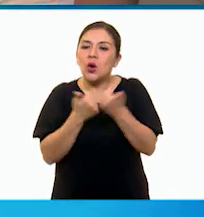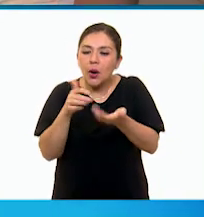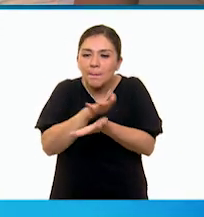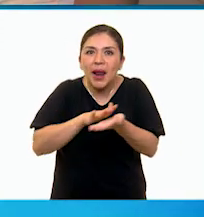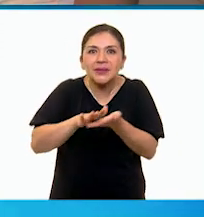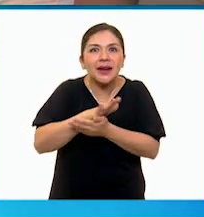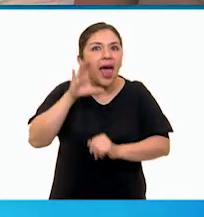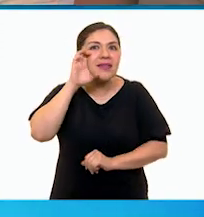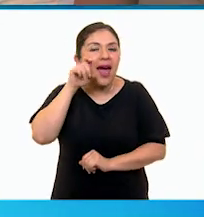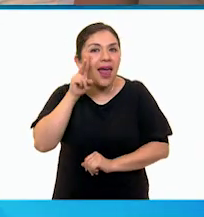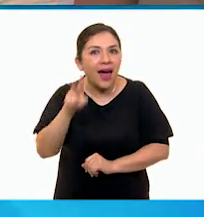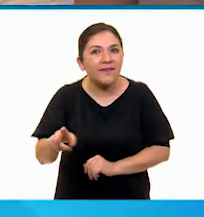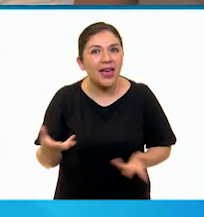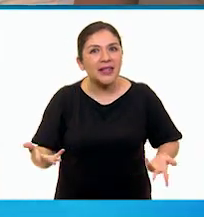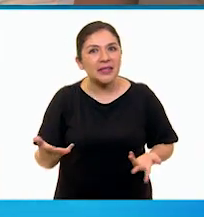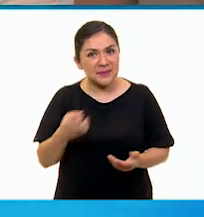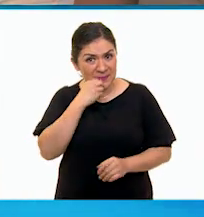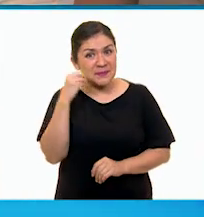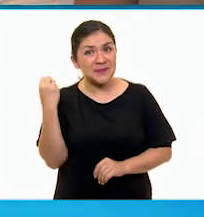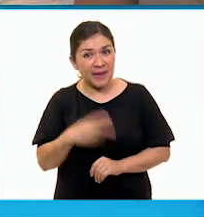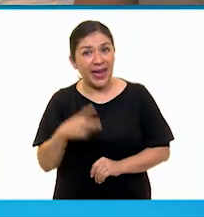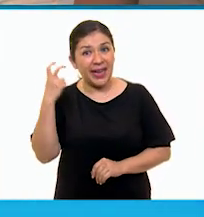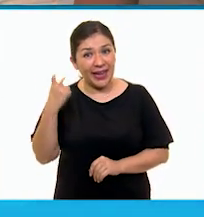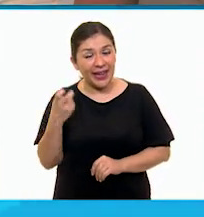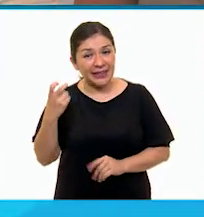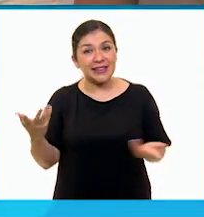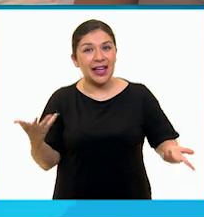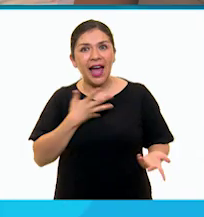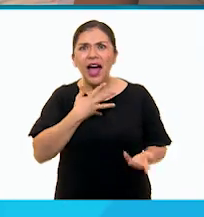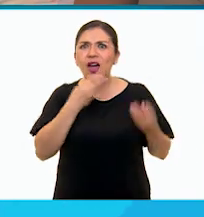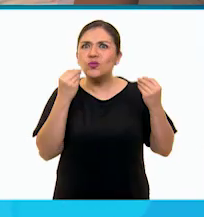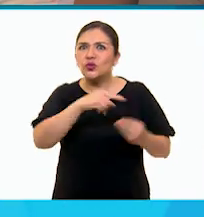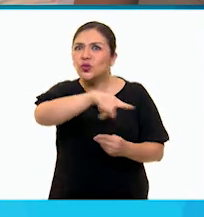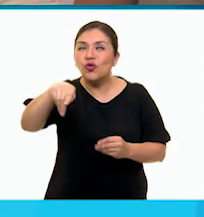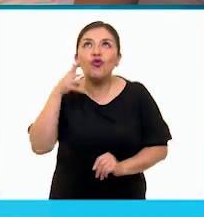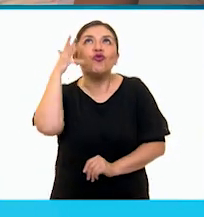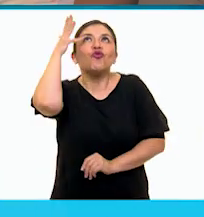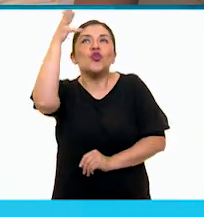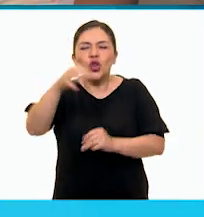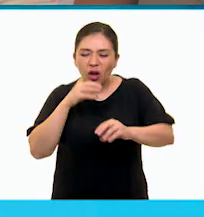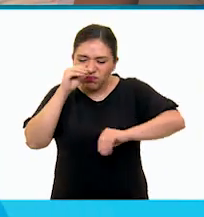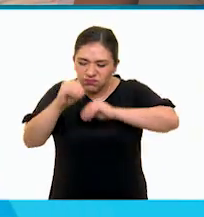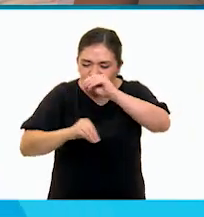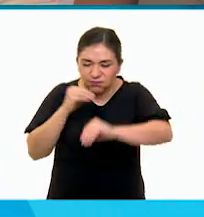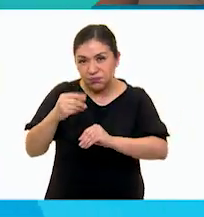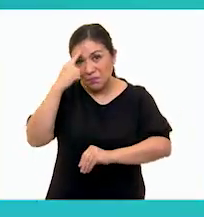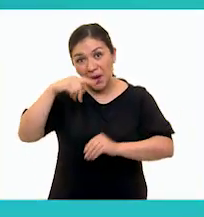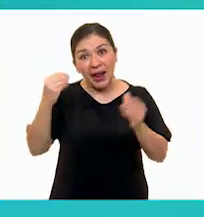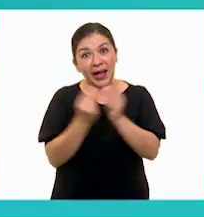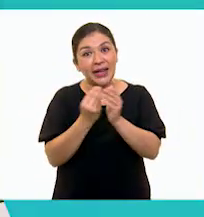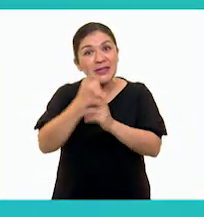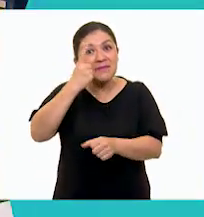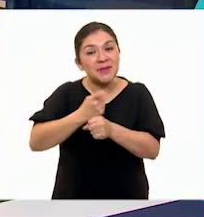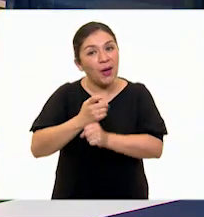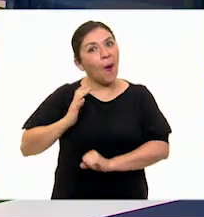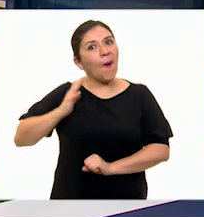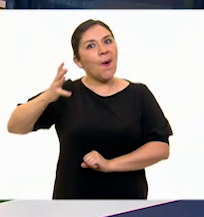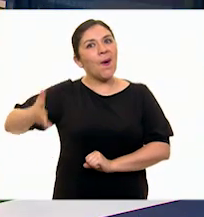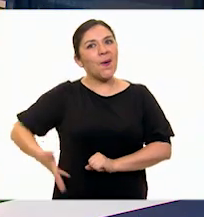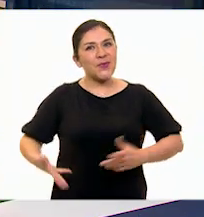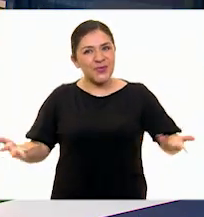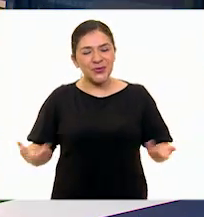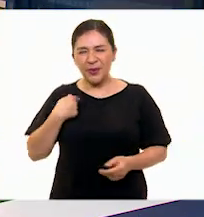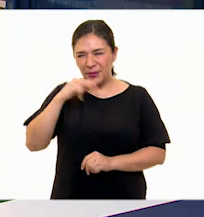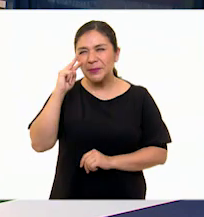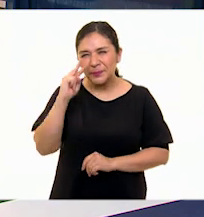naranja. ¿Cómo ves? ¡Ay, qué padre! Y tenemos muchos escultores en nuestra clase de primer grado. ¡Qué orgullo! Sí, y además